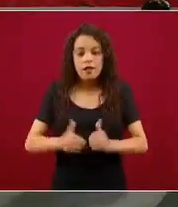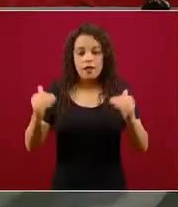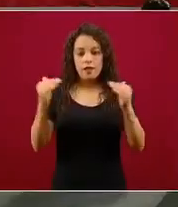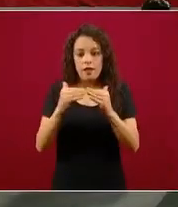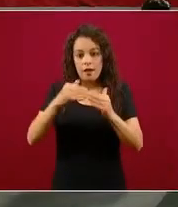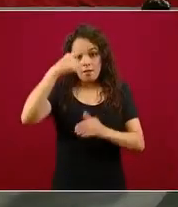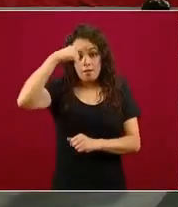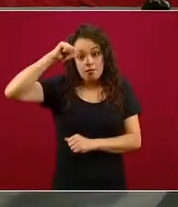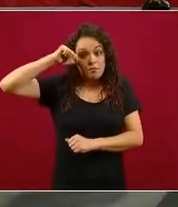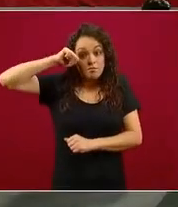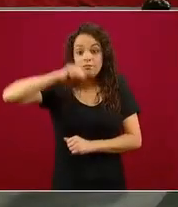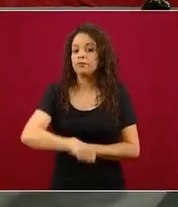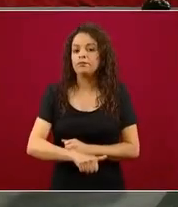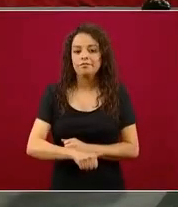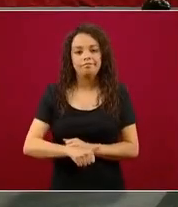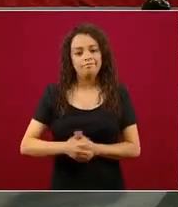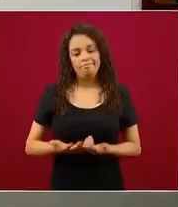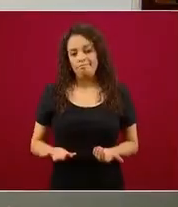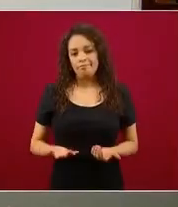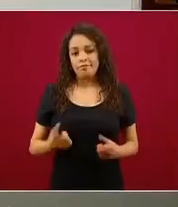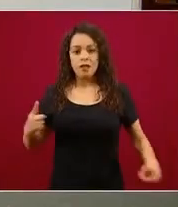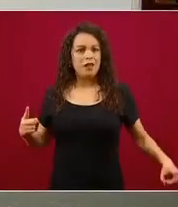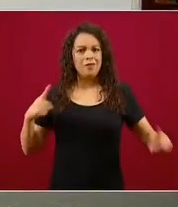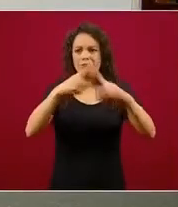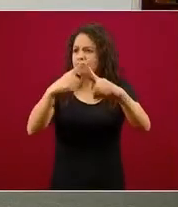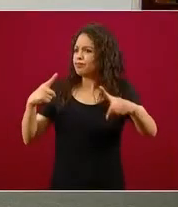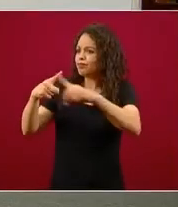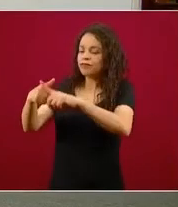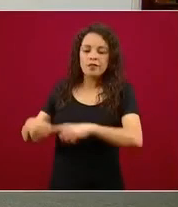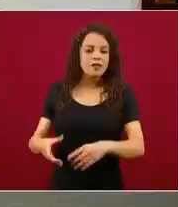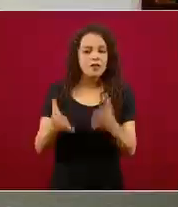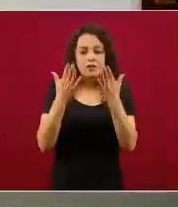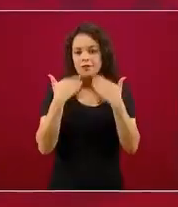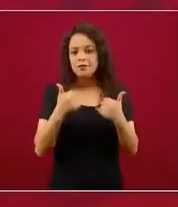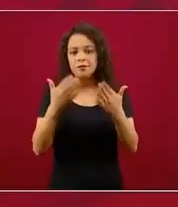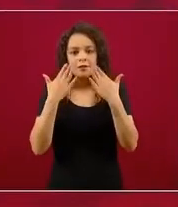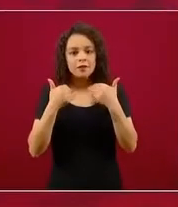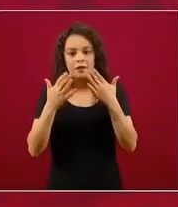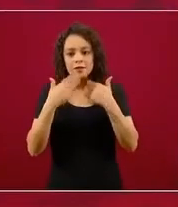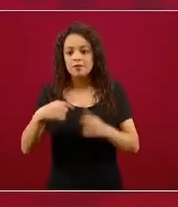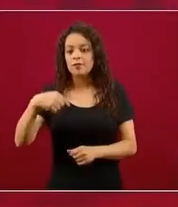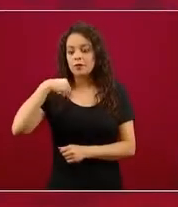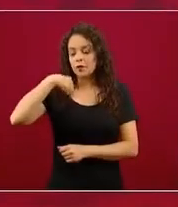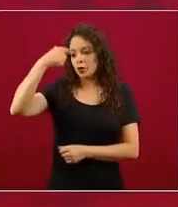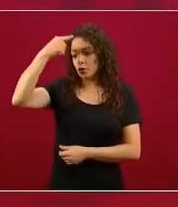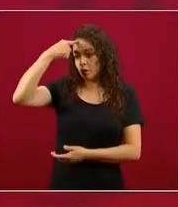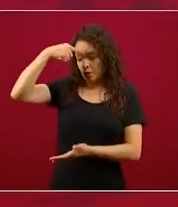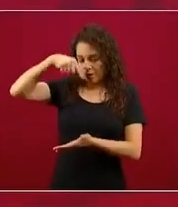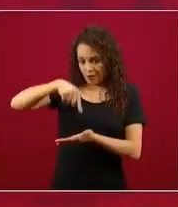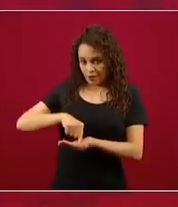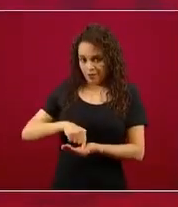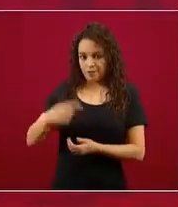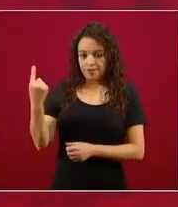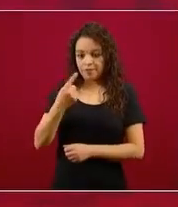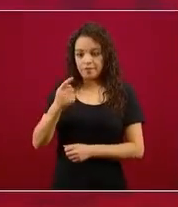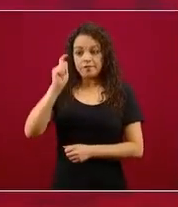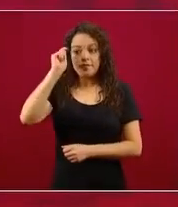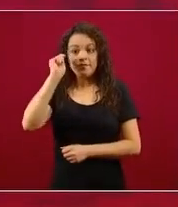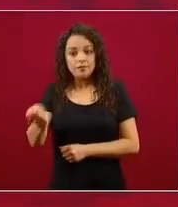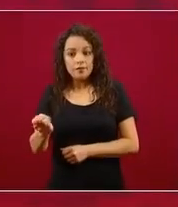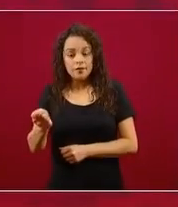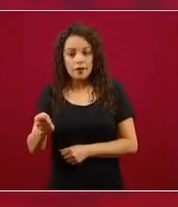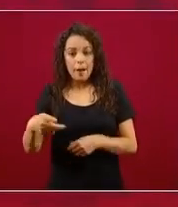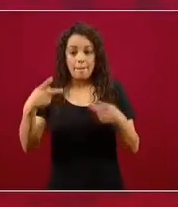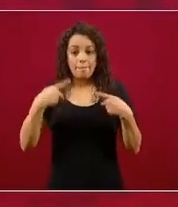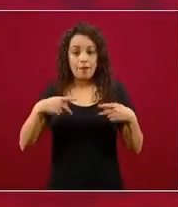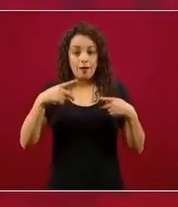No hay contradicción alguna, yo creo que es más de la afición de quien ha enfocado al COVID